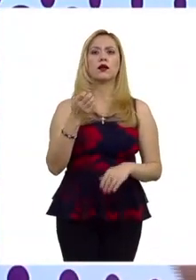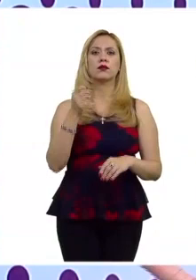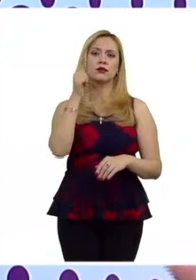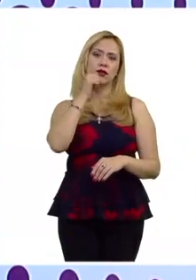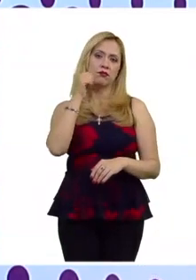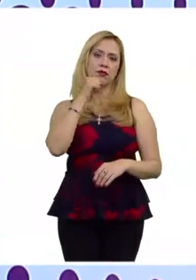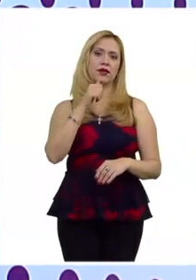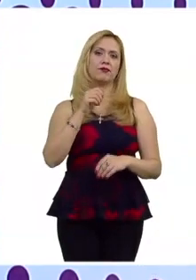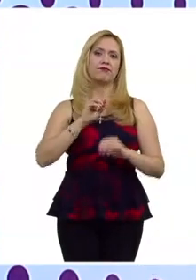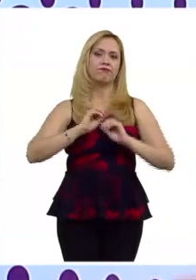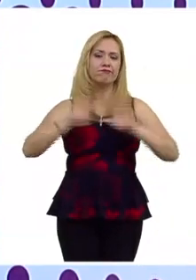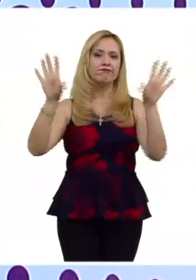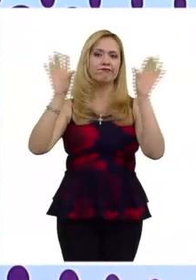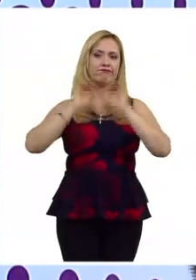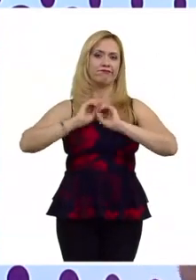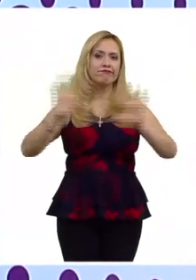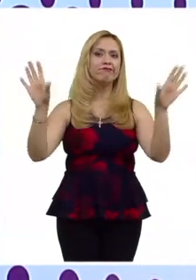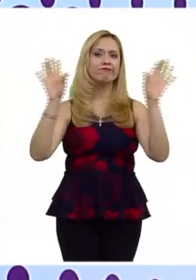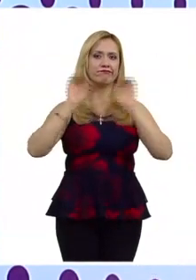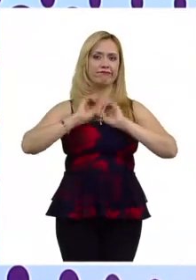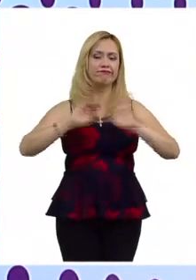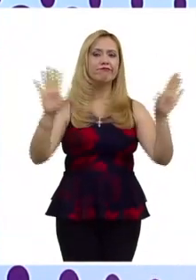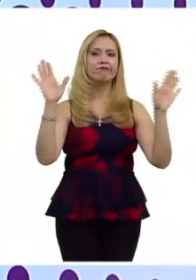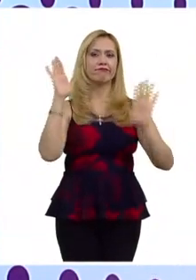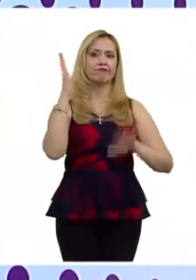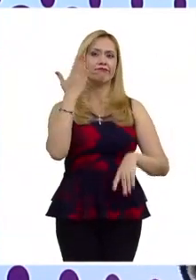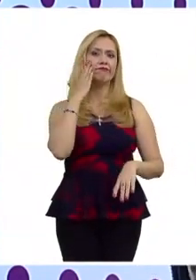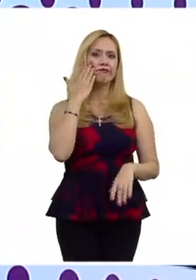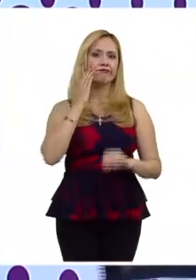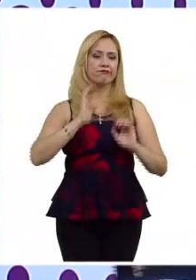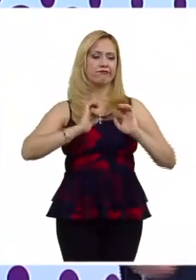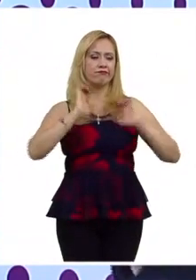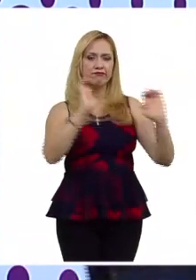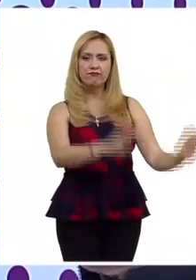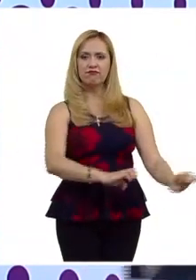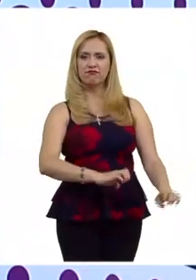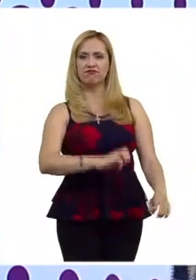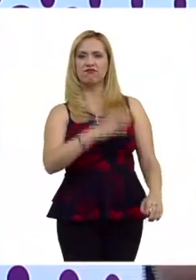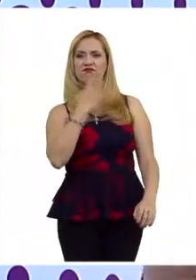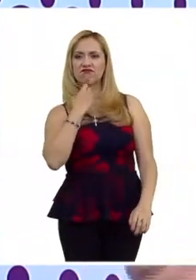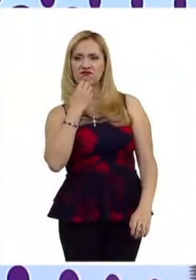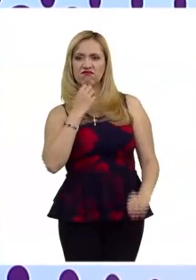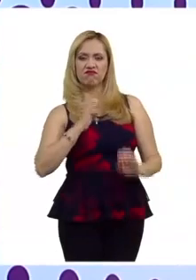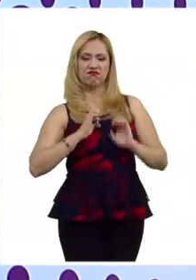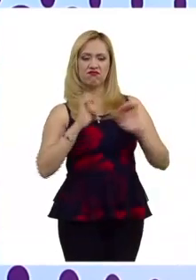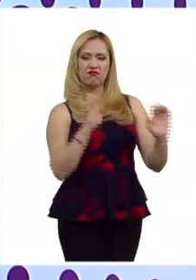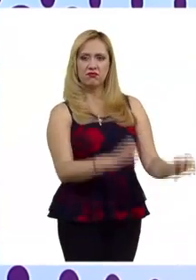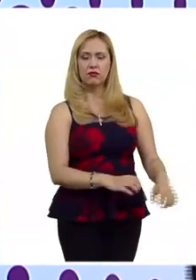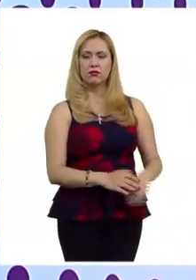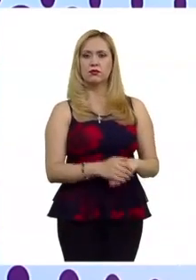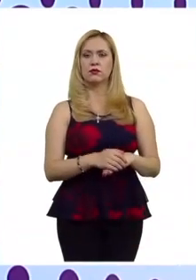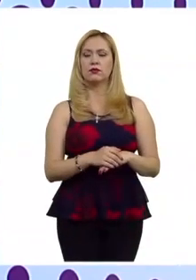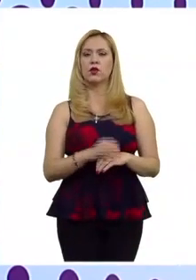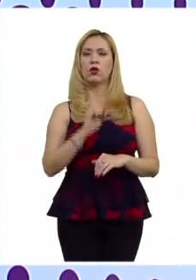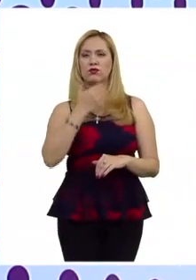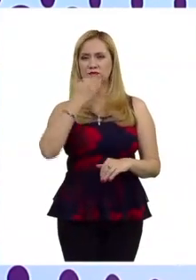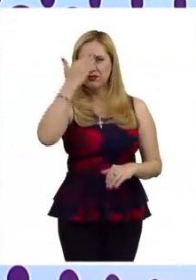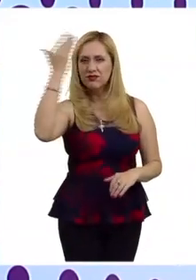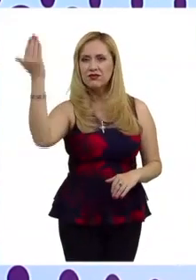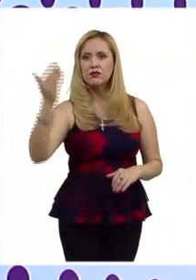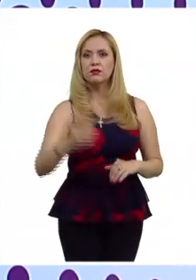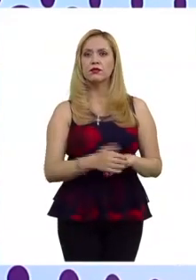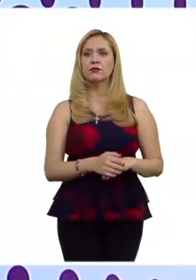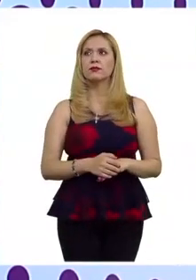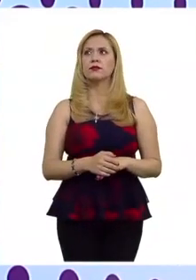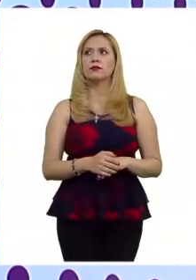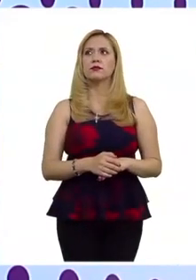sobre con posturas antisemitas y eso del comité valora si la sanción que le impusieron